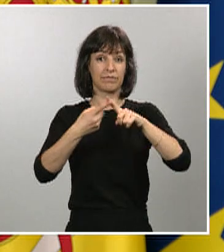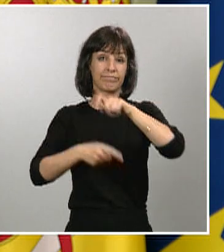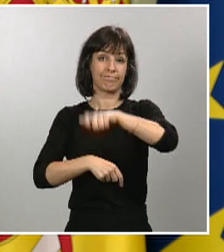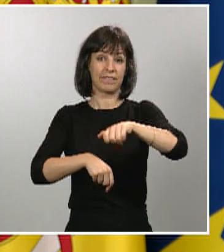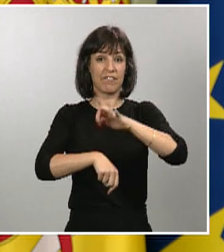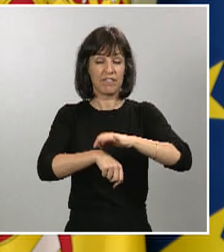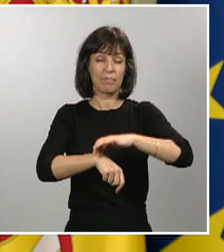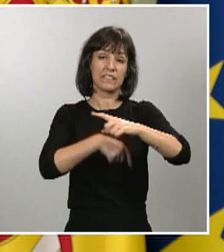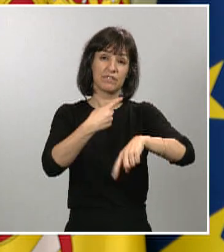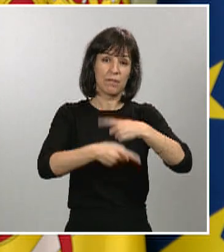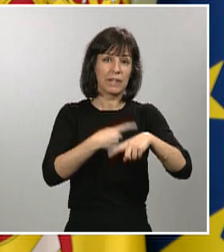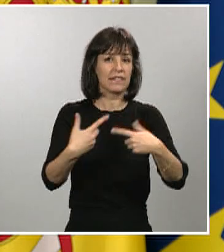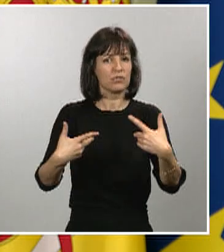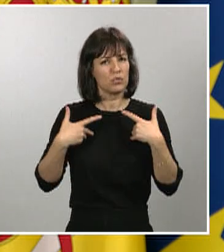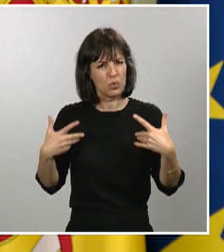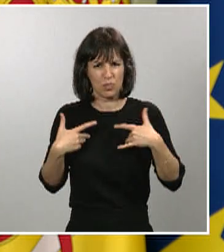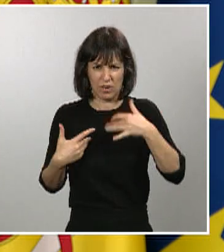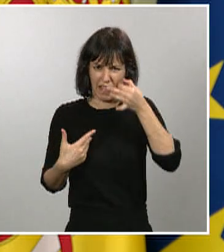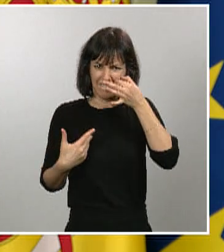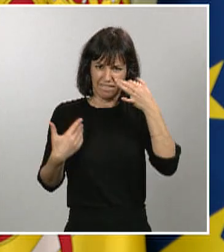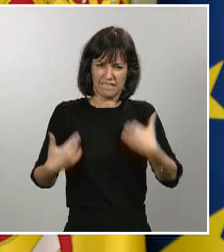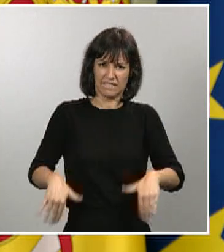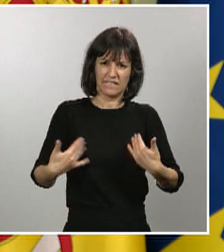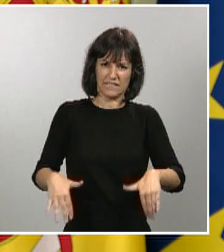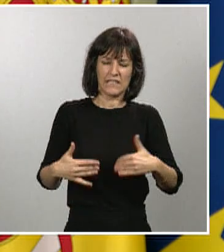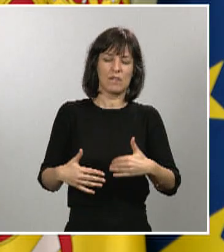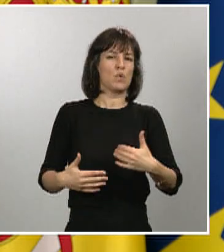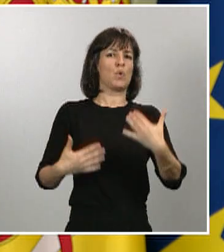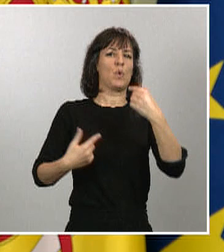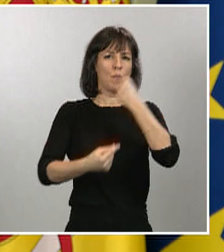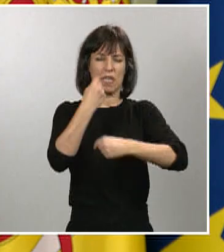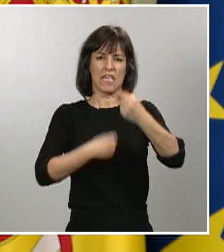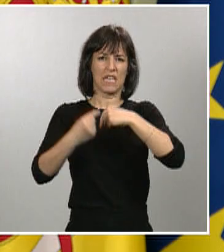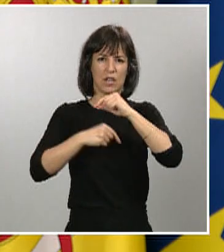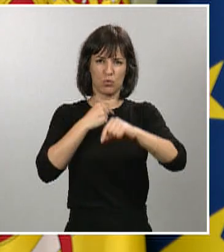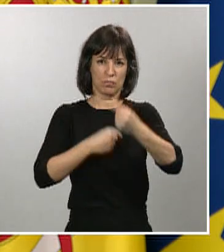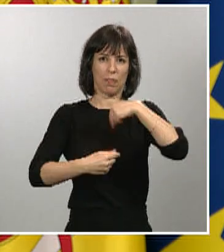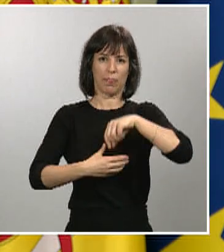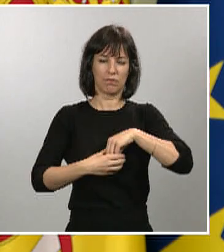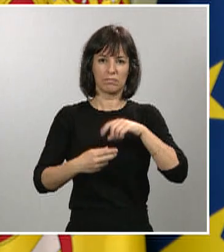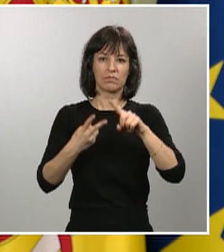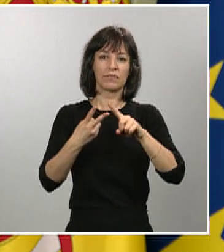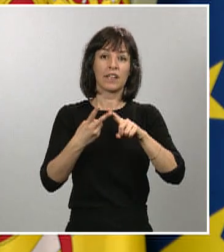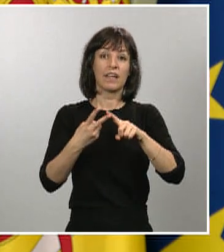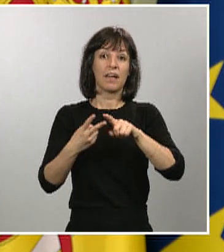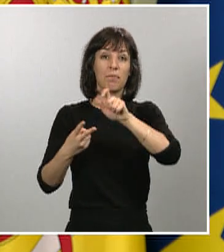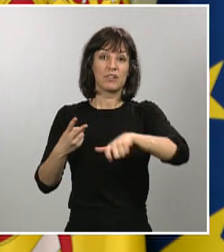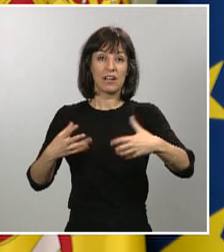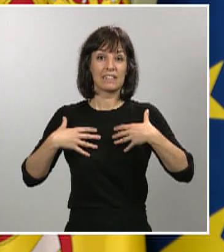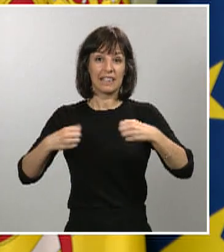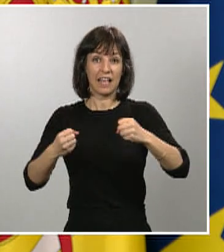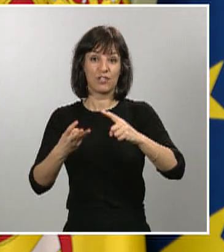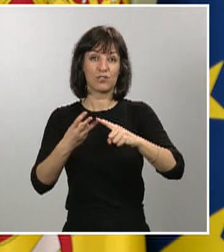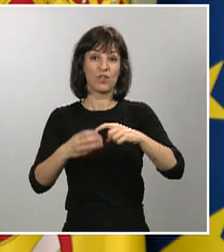sufriendo en carne propia la violencia del virus, al personal sanitario, a los funcionarios públicos, a los empresarios, a los